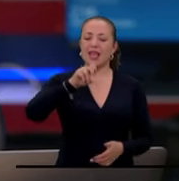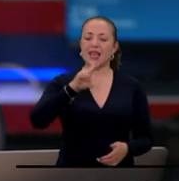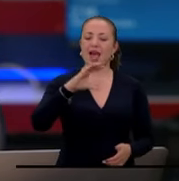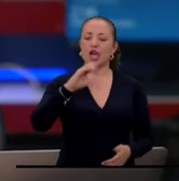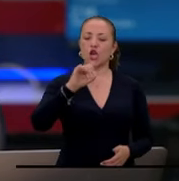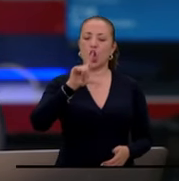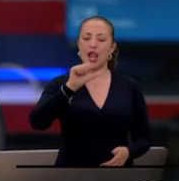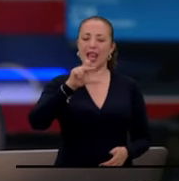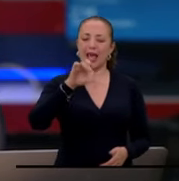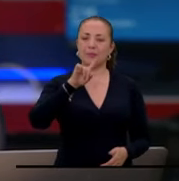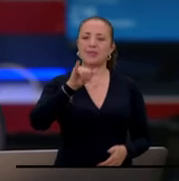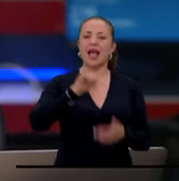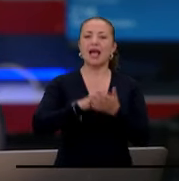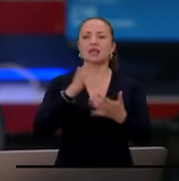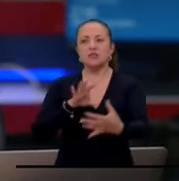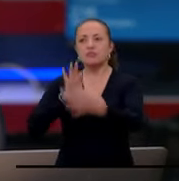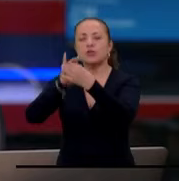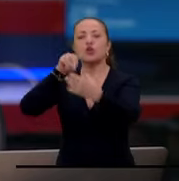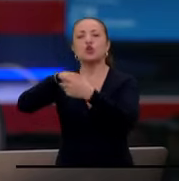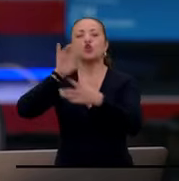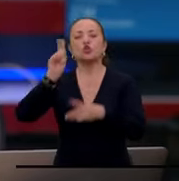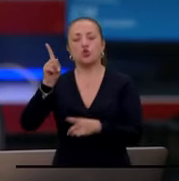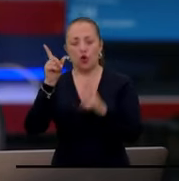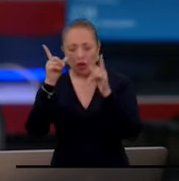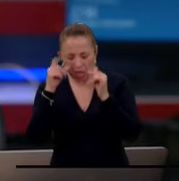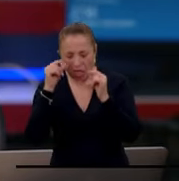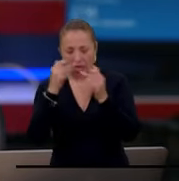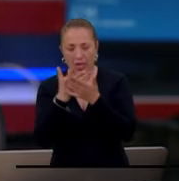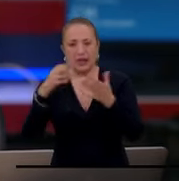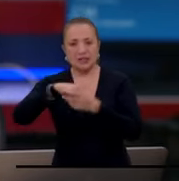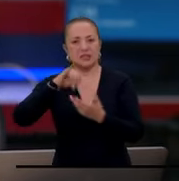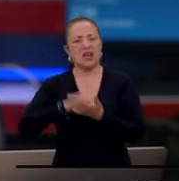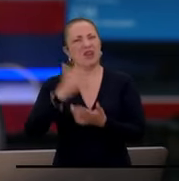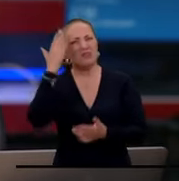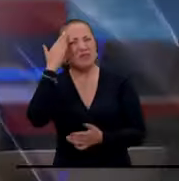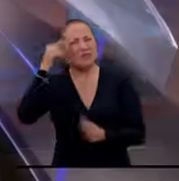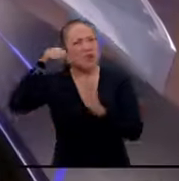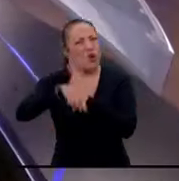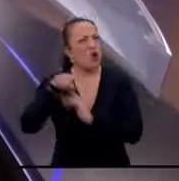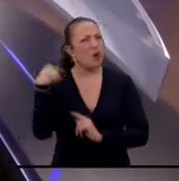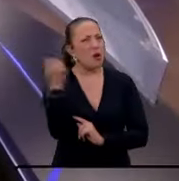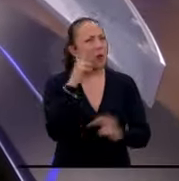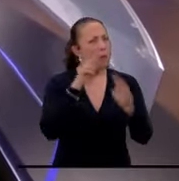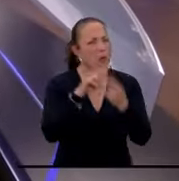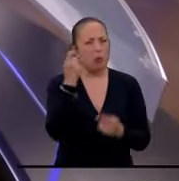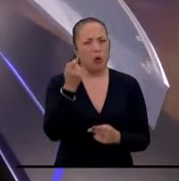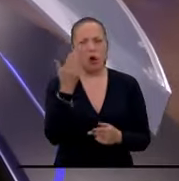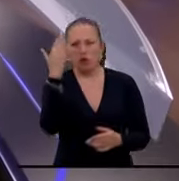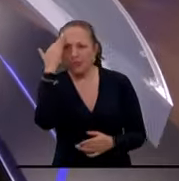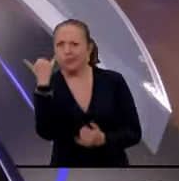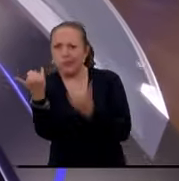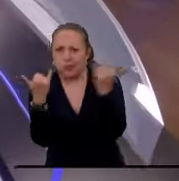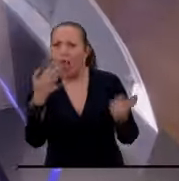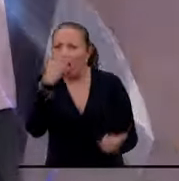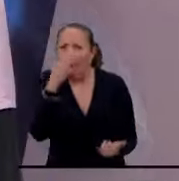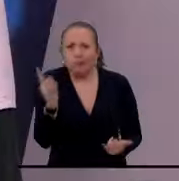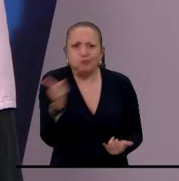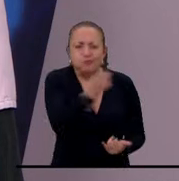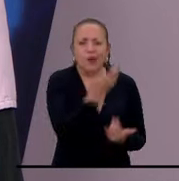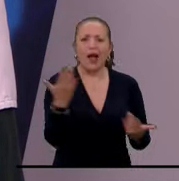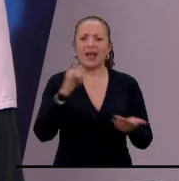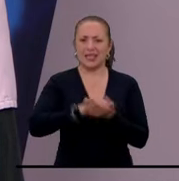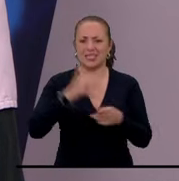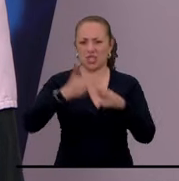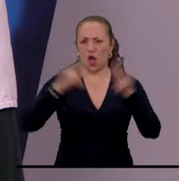para aumentar la conciencia sobre un problema poco conocido y por lo tanto poco diagnosticado. Doctora Fernanda. Sí, Catalina, buenas tardes.